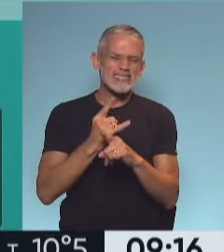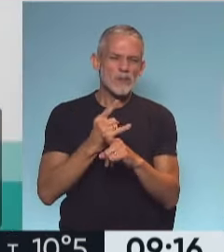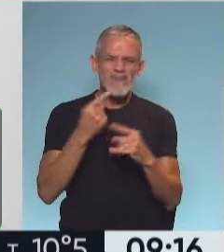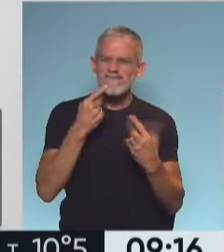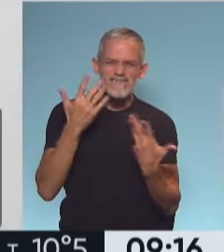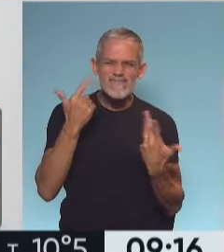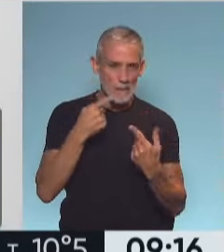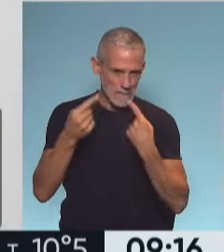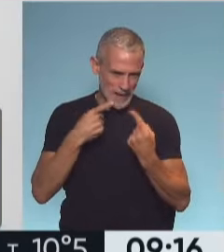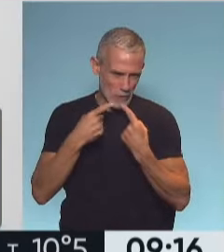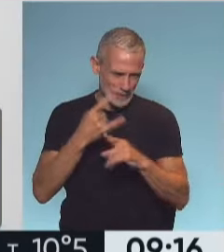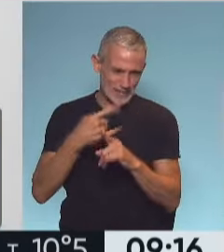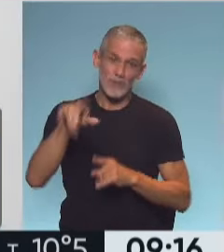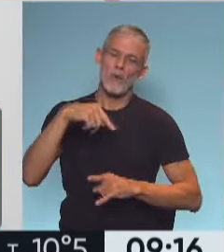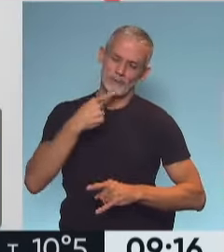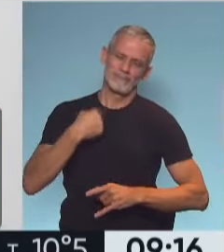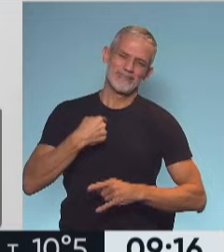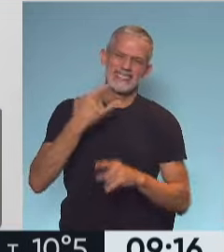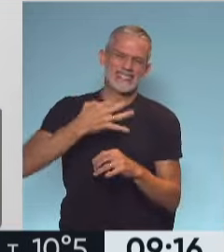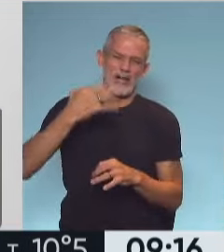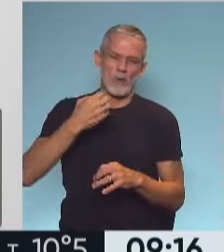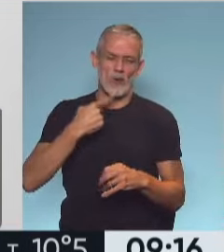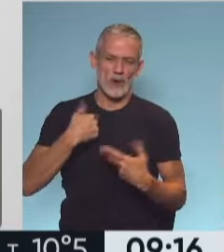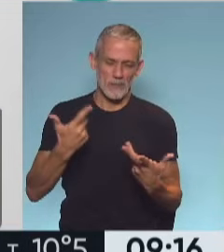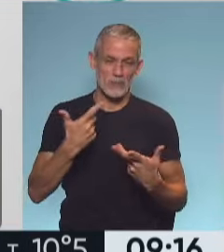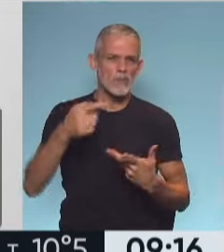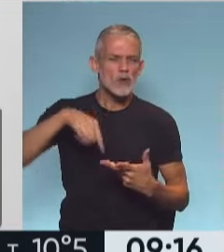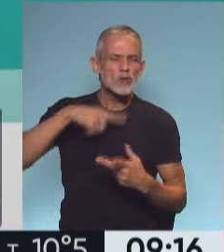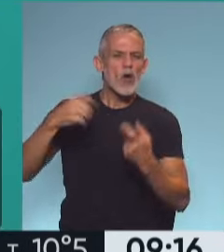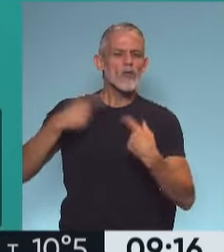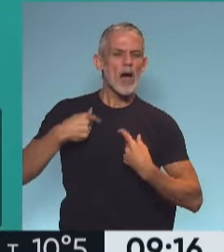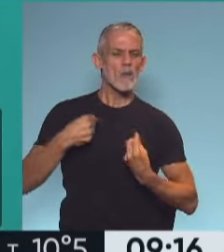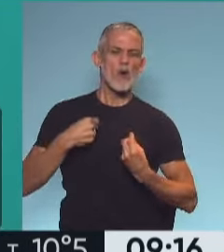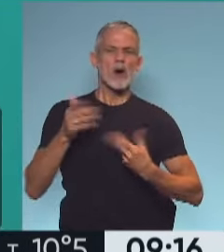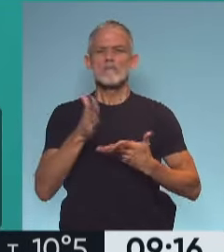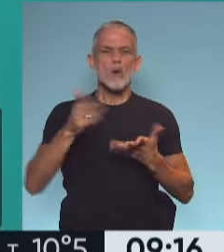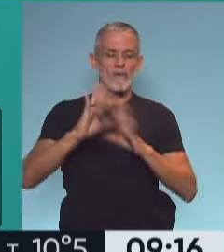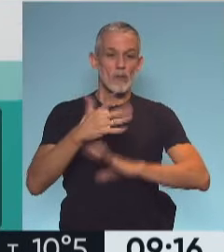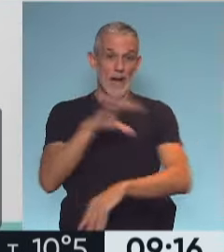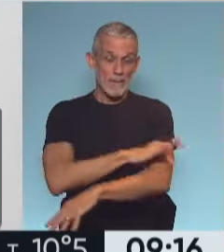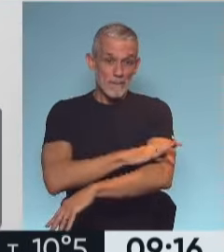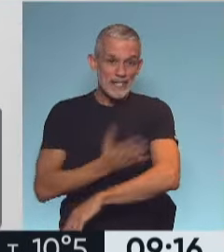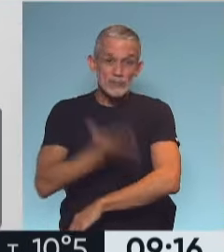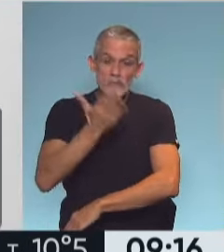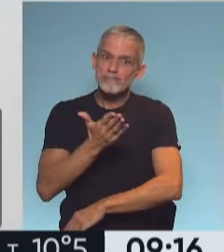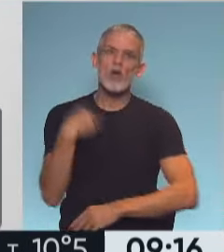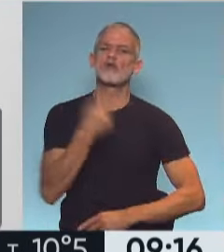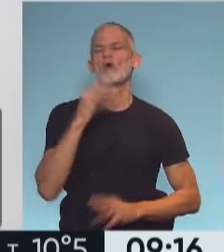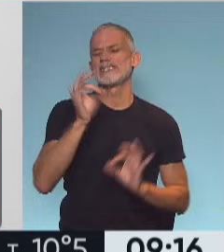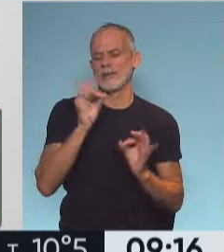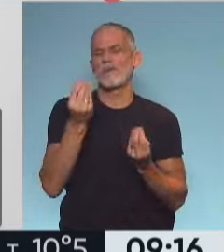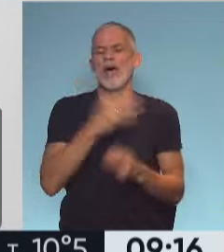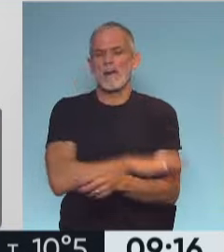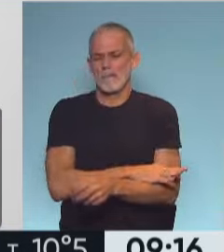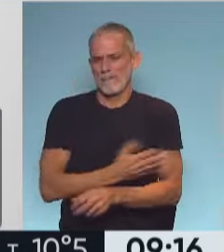intriga y con preguntas que vos no vas a poder responder, pero que sobre todo nos van a permitir orientarnos. Por ejemplo, la hipertensión, casi todos sabemos de qué se